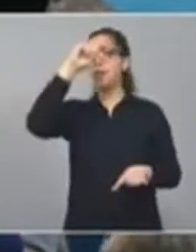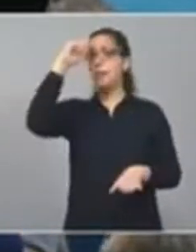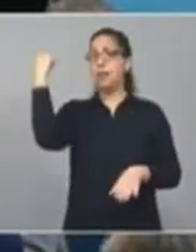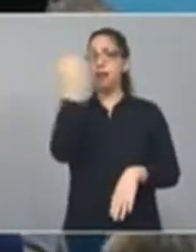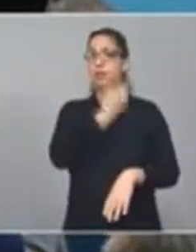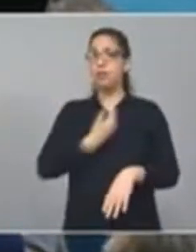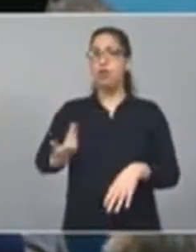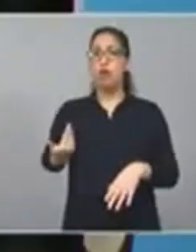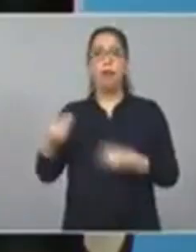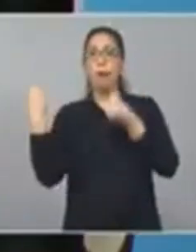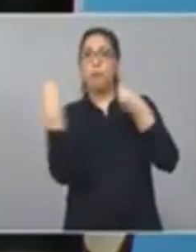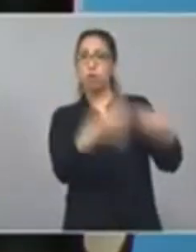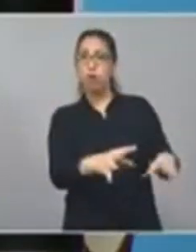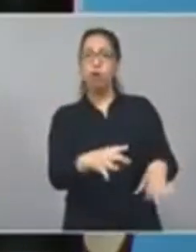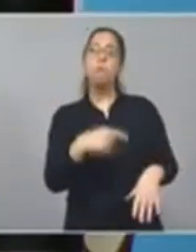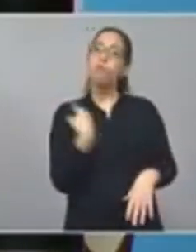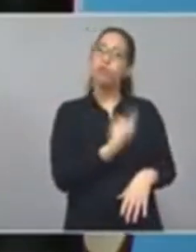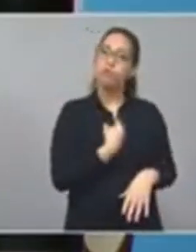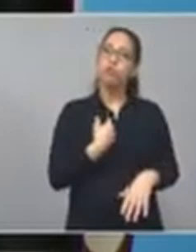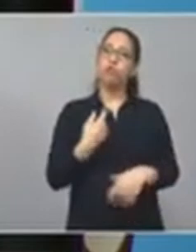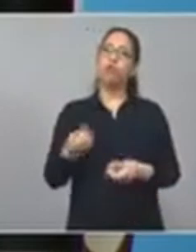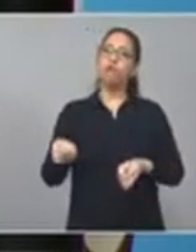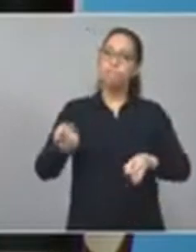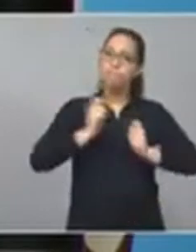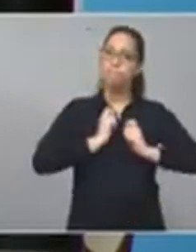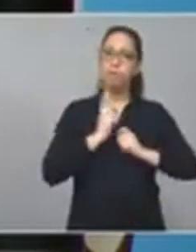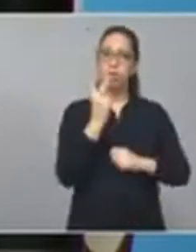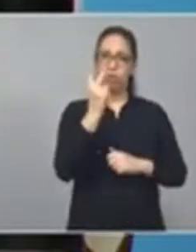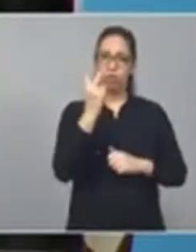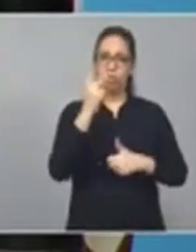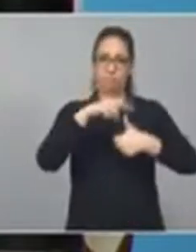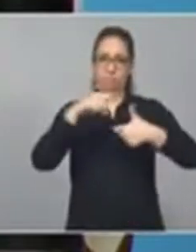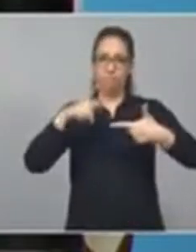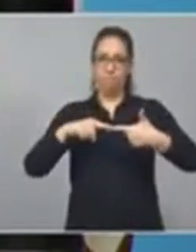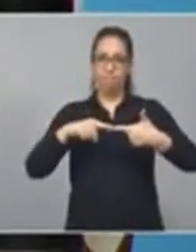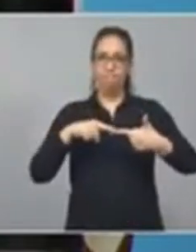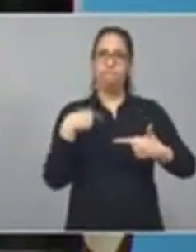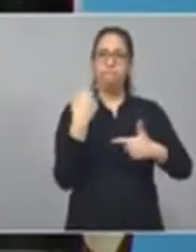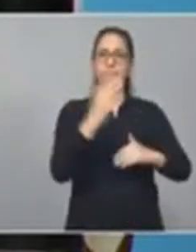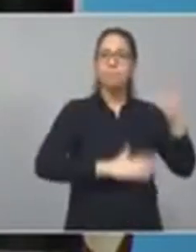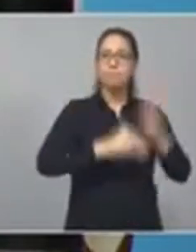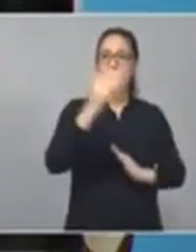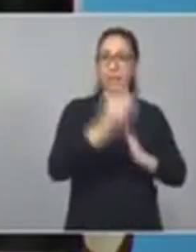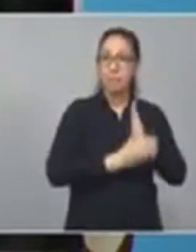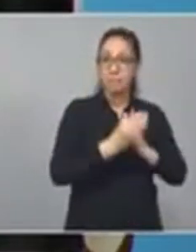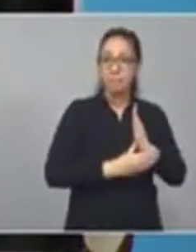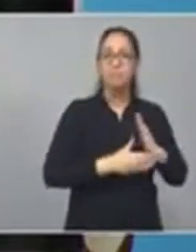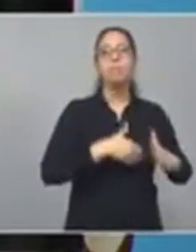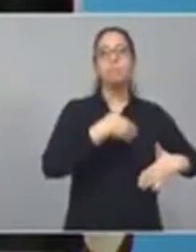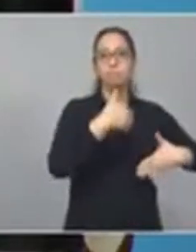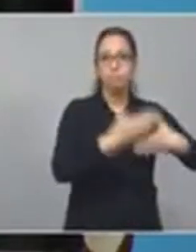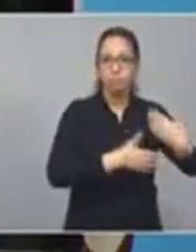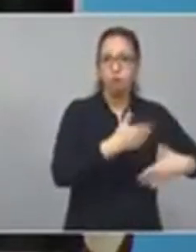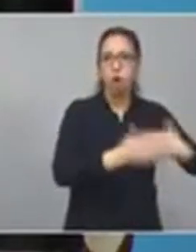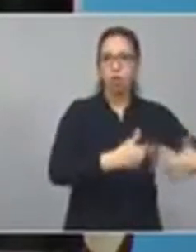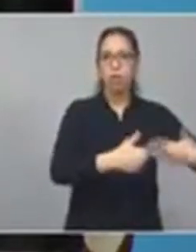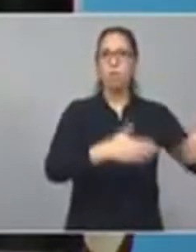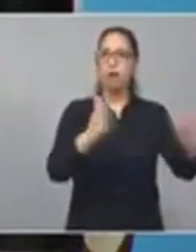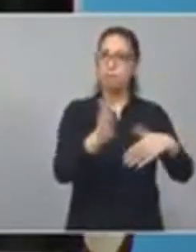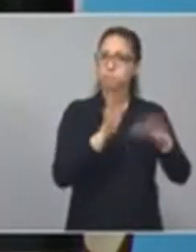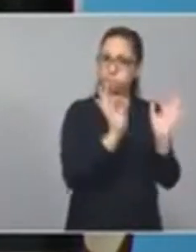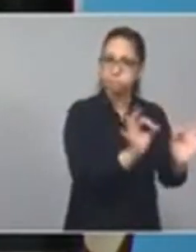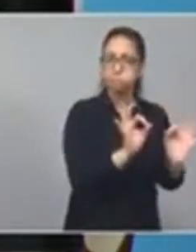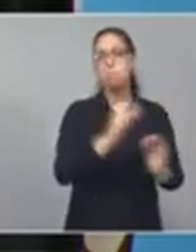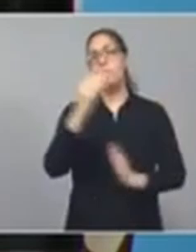nacional, dos cosas. Por un lado, concluirlos desde el Ministerio de Infraestructura. Por otro, asumirlos desde el Ministerio de